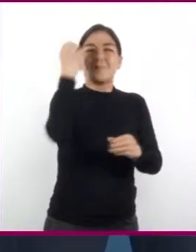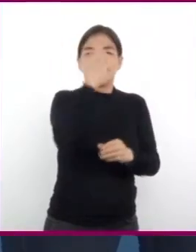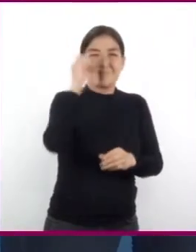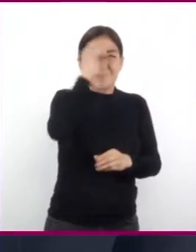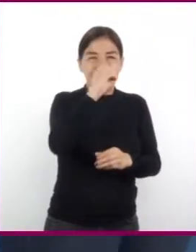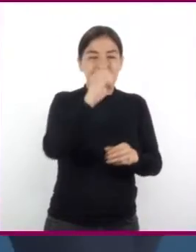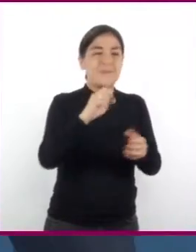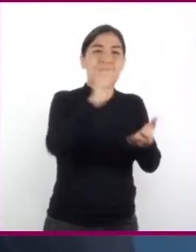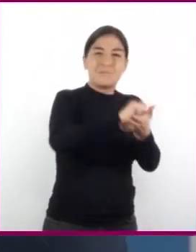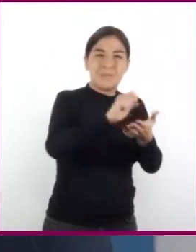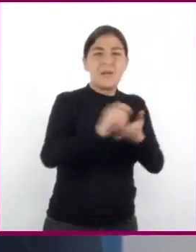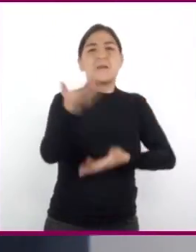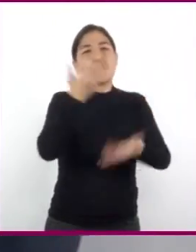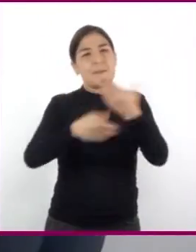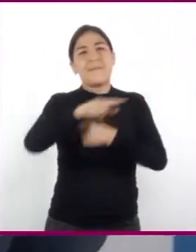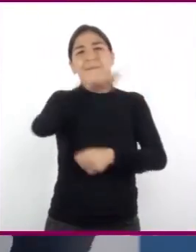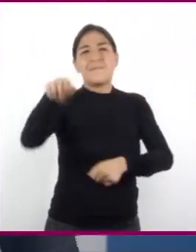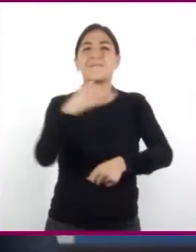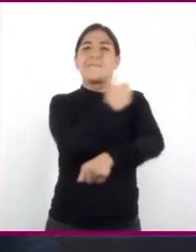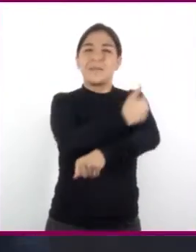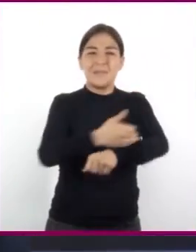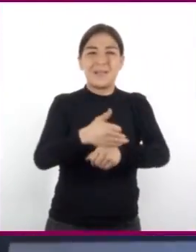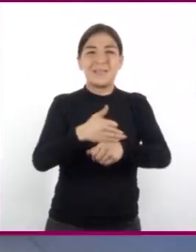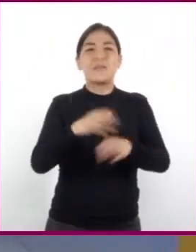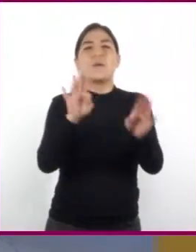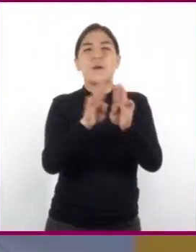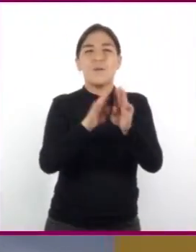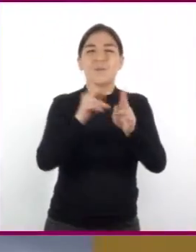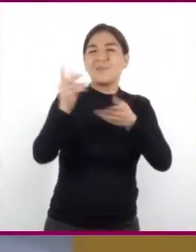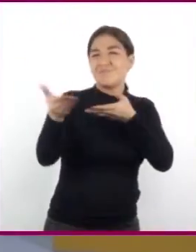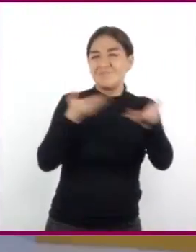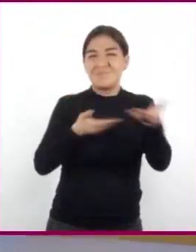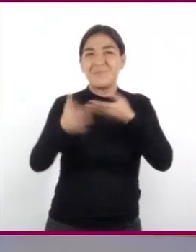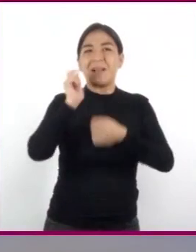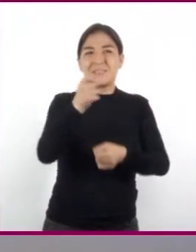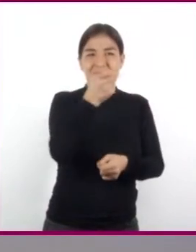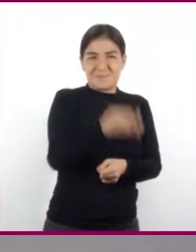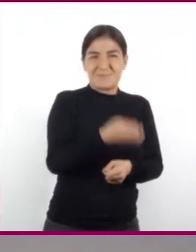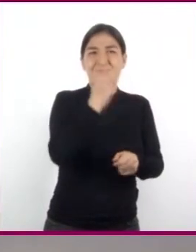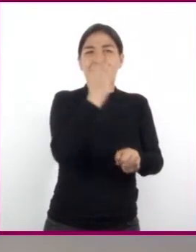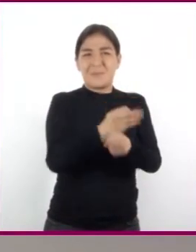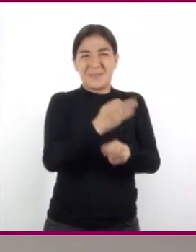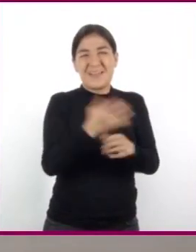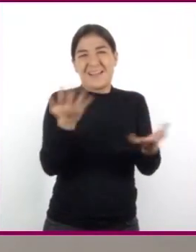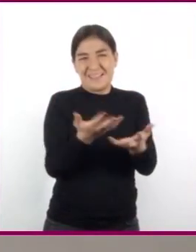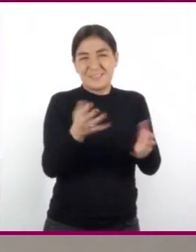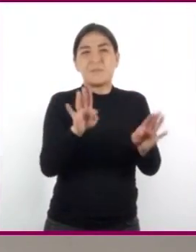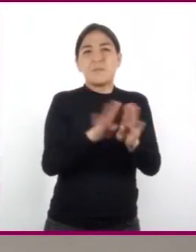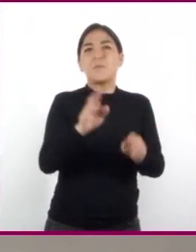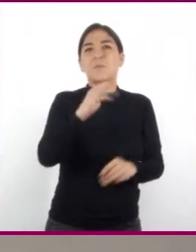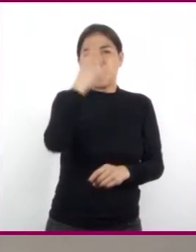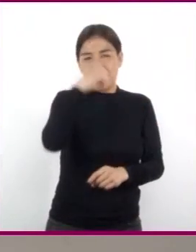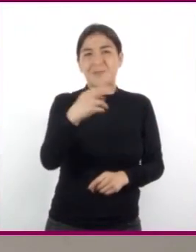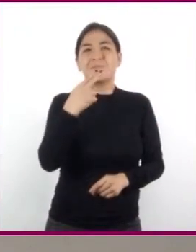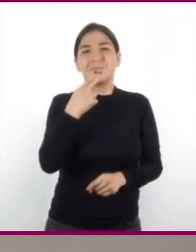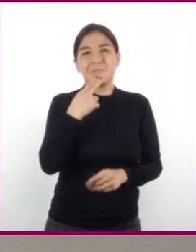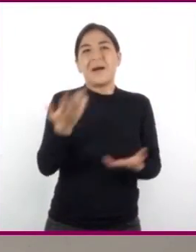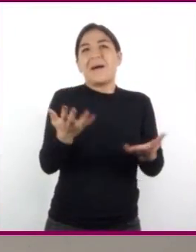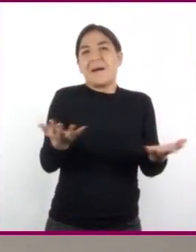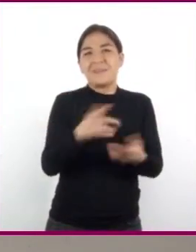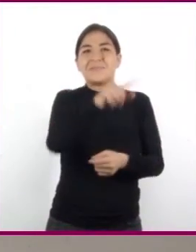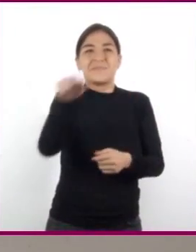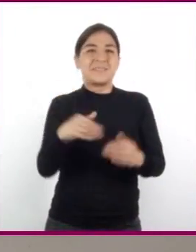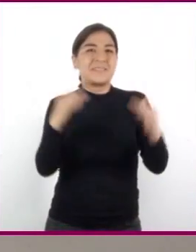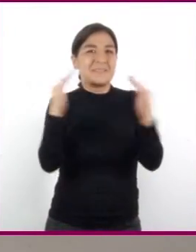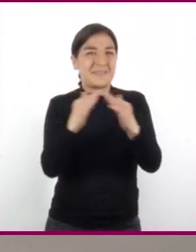compártanla con su familia. Discutan si este proceso podría servir para realizar alguna labor